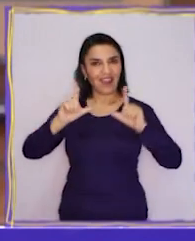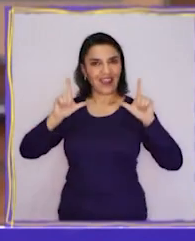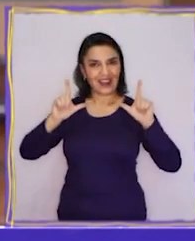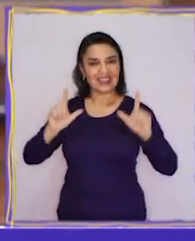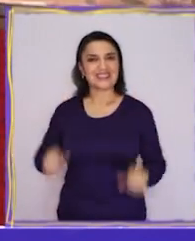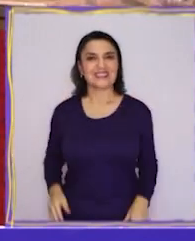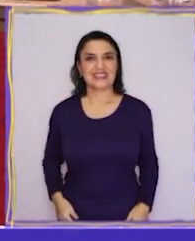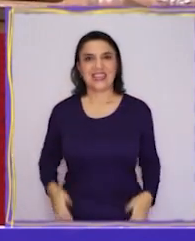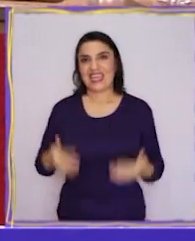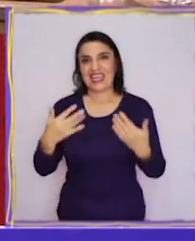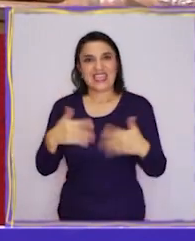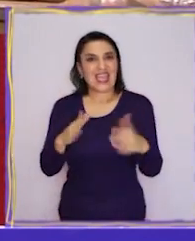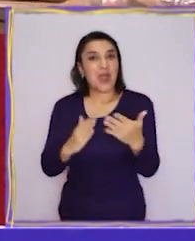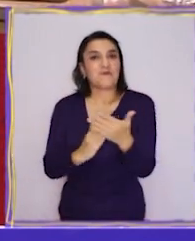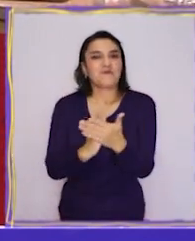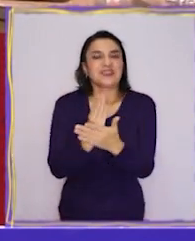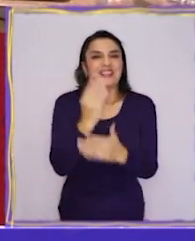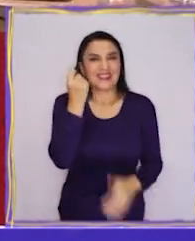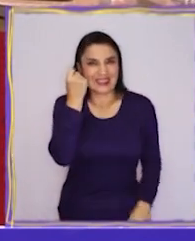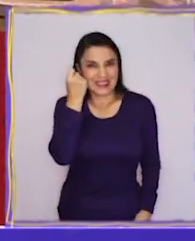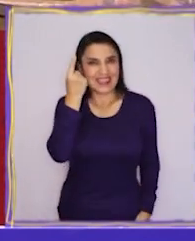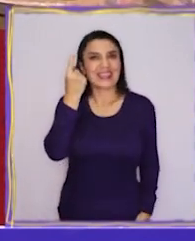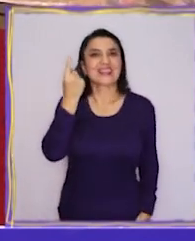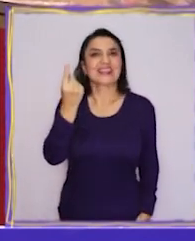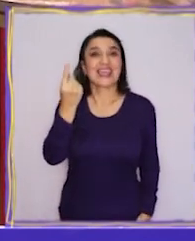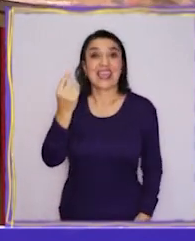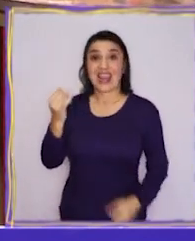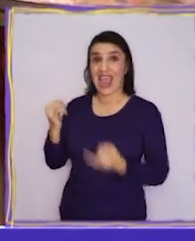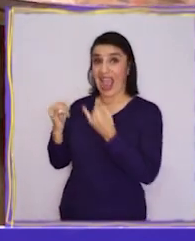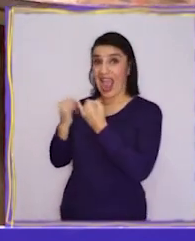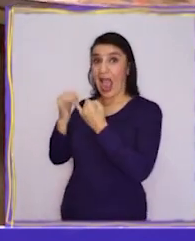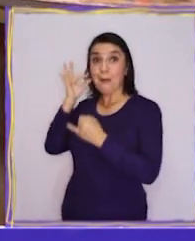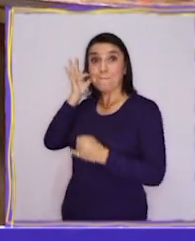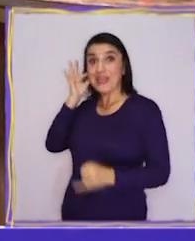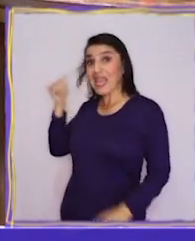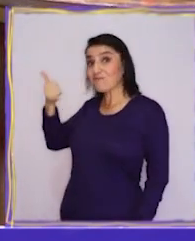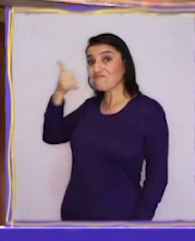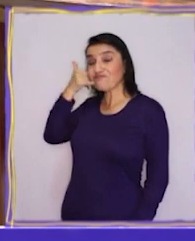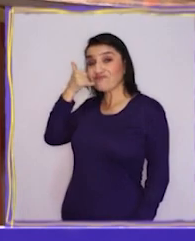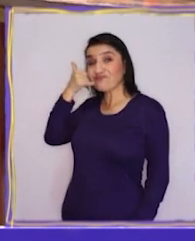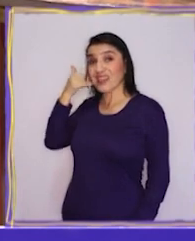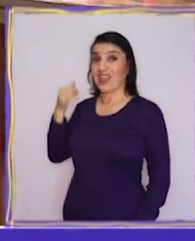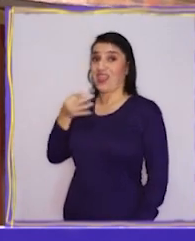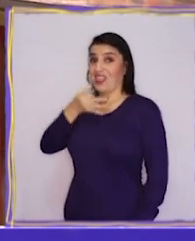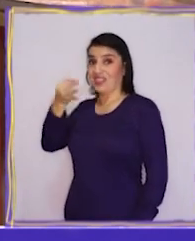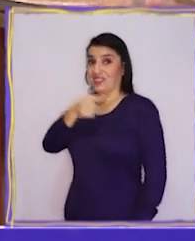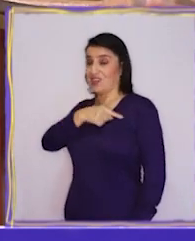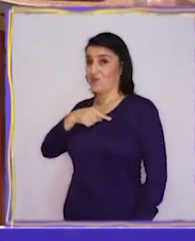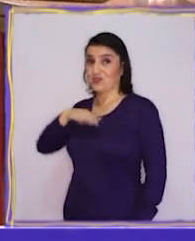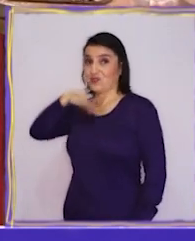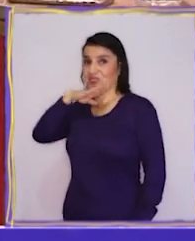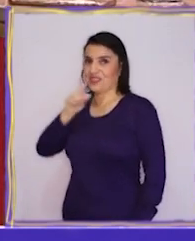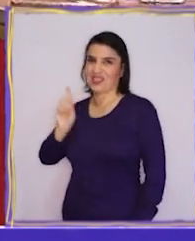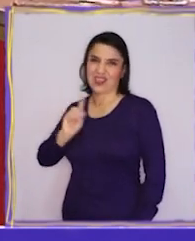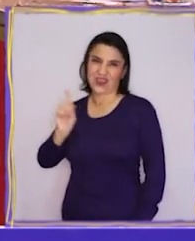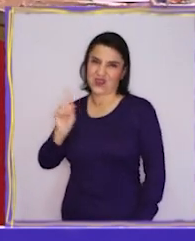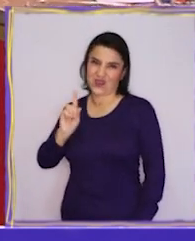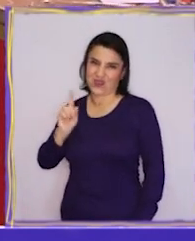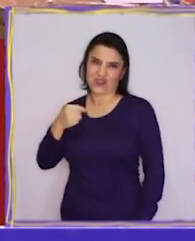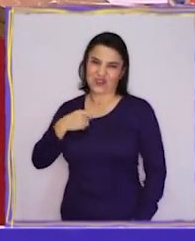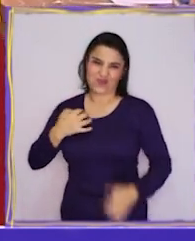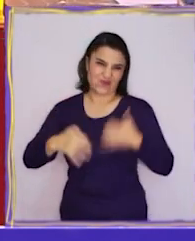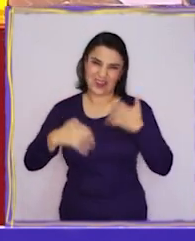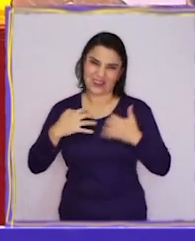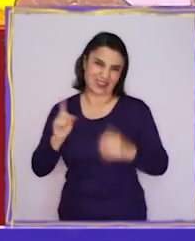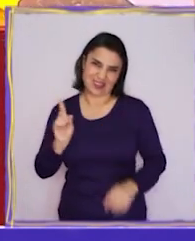¡Increíble! Increíble, ya me estoy empezando a dar cuenta que a mi amiga no le bastaba solo con mi nombre. Parece que no me